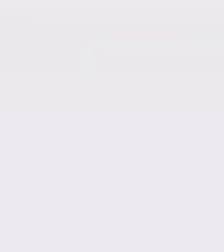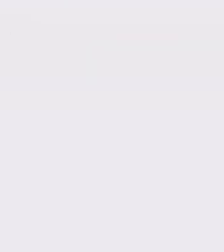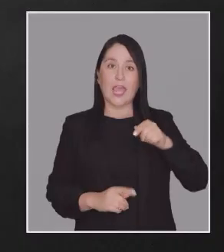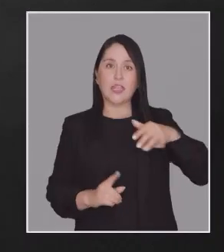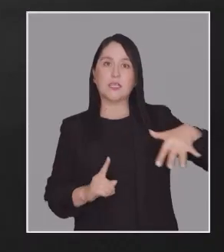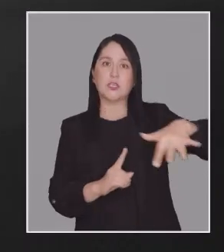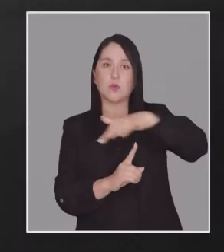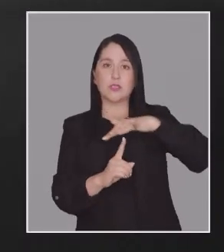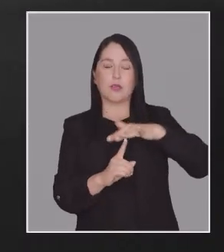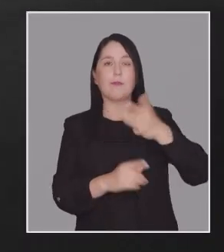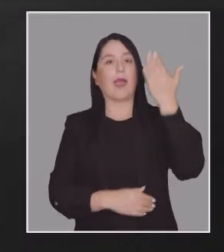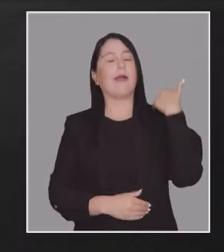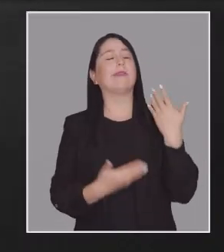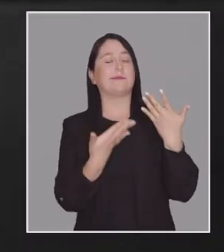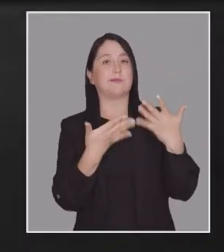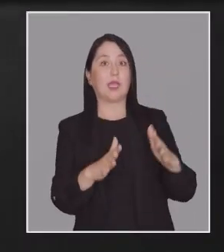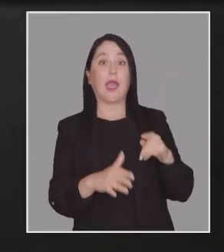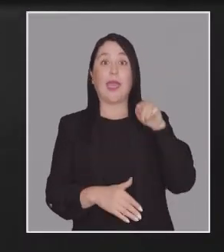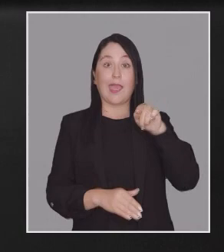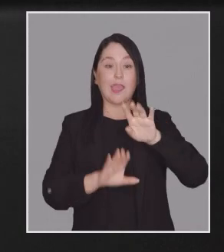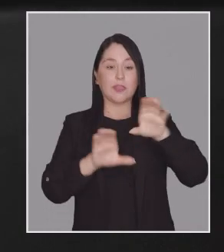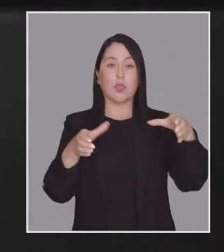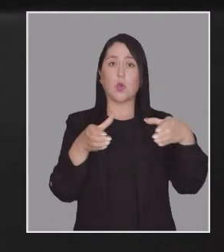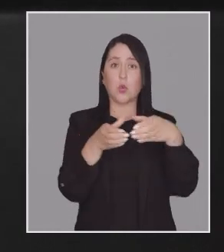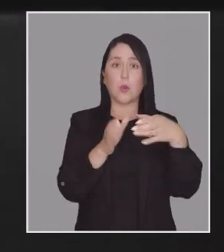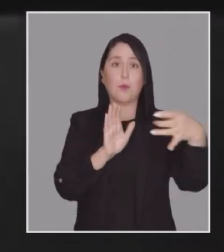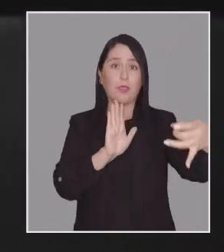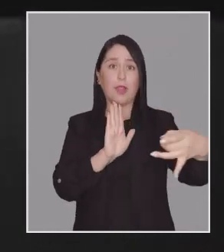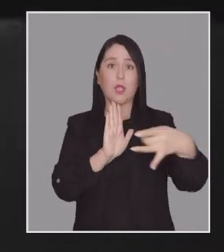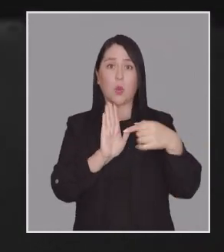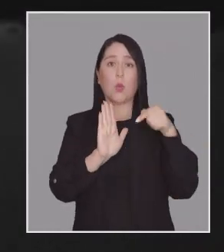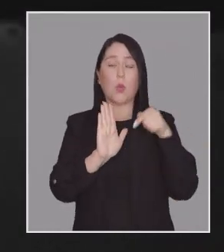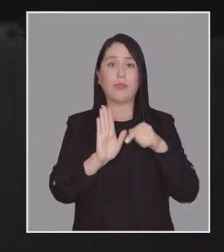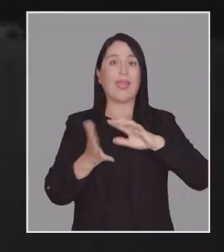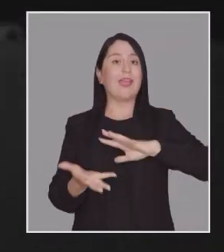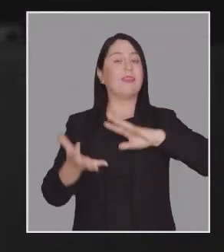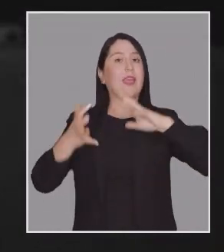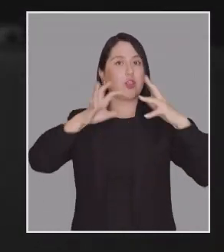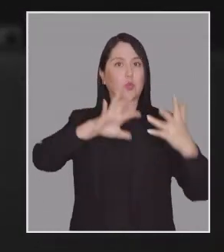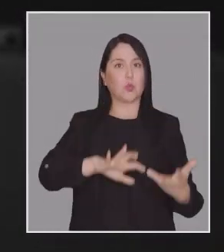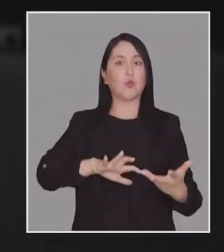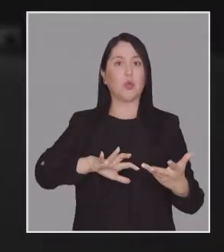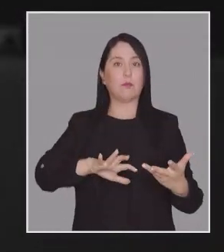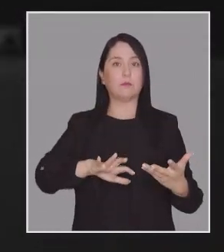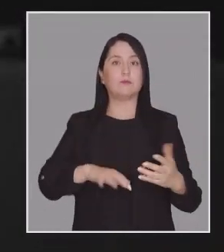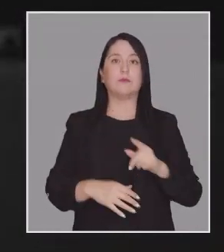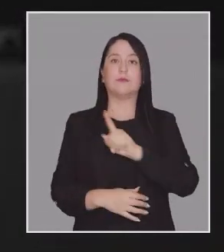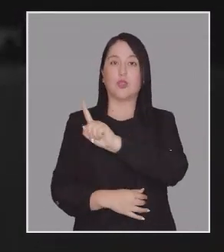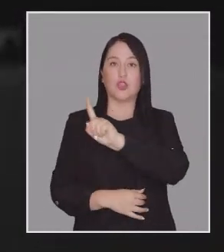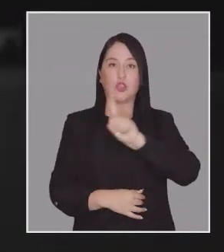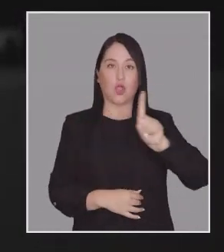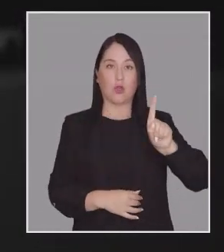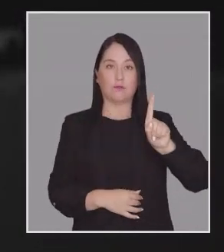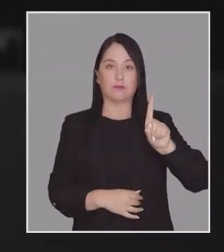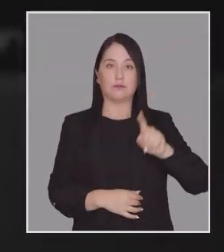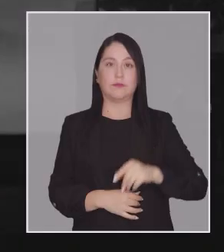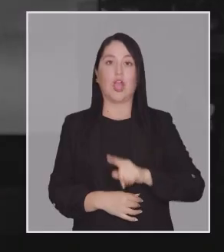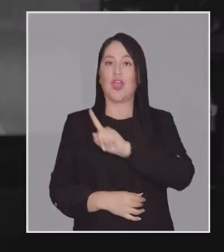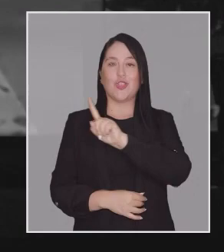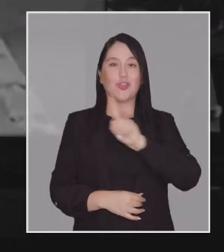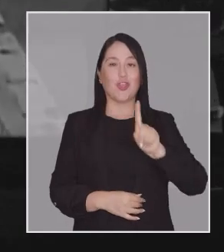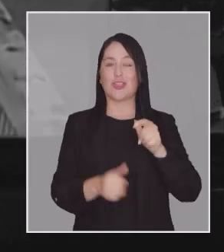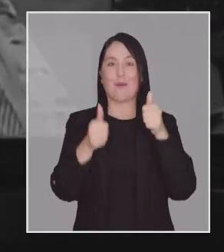Ya había pasado antes. Así fue como este masivo grupo de delincuentes destruyó el ingreso. No.